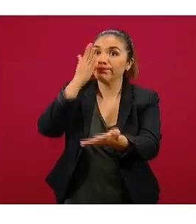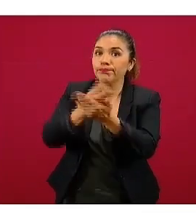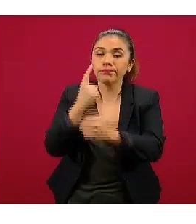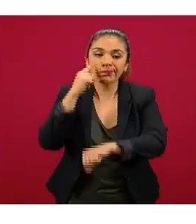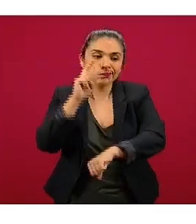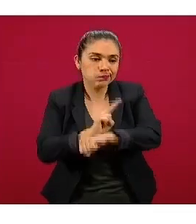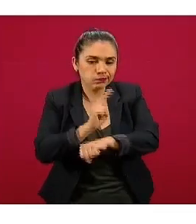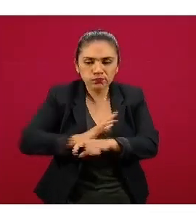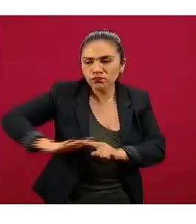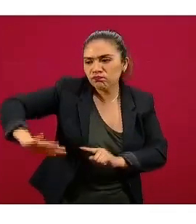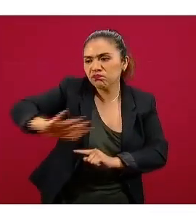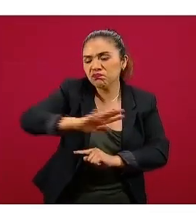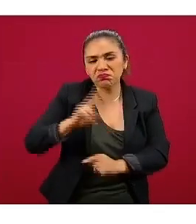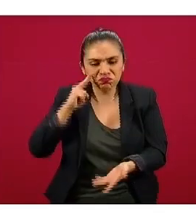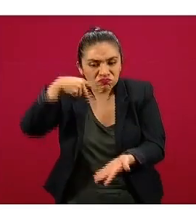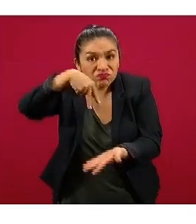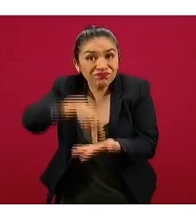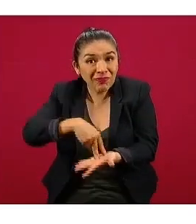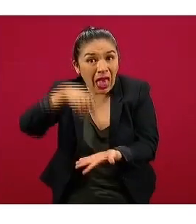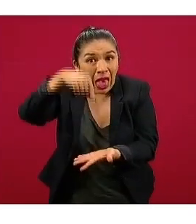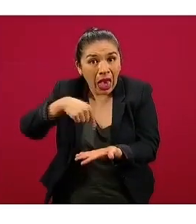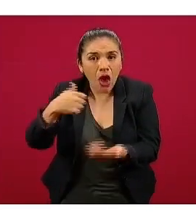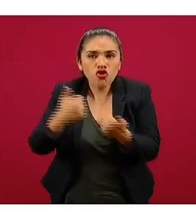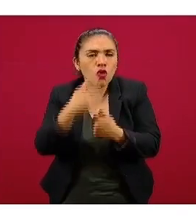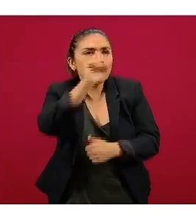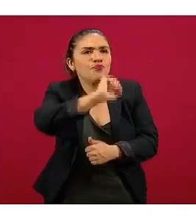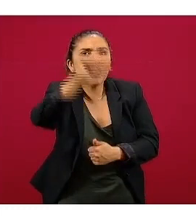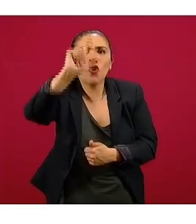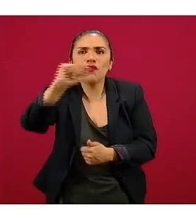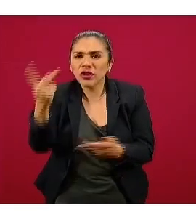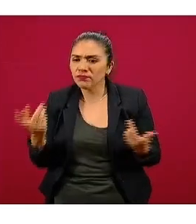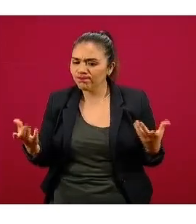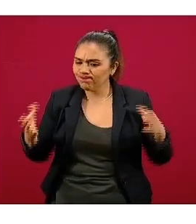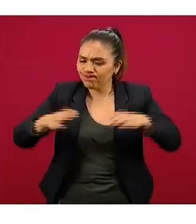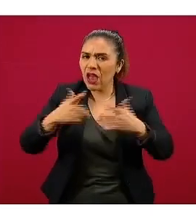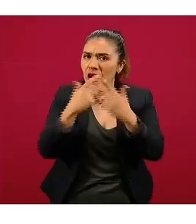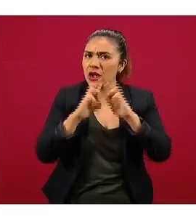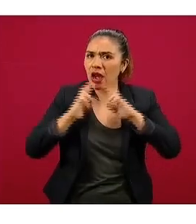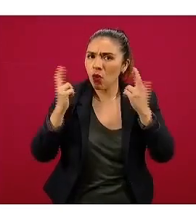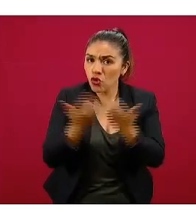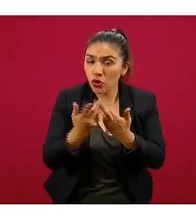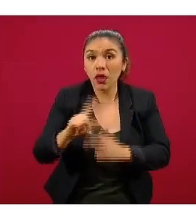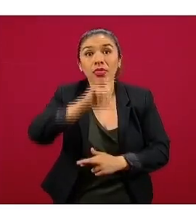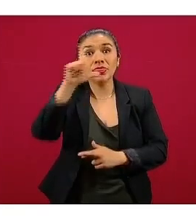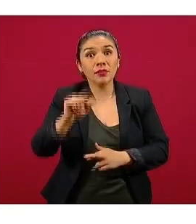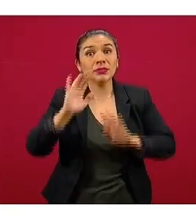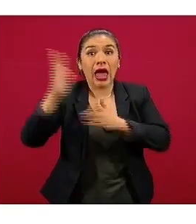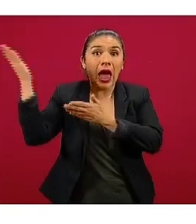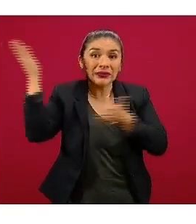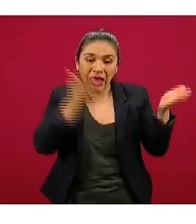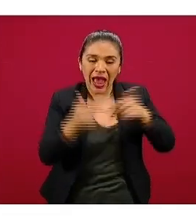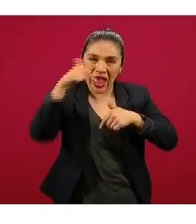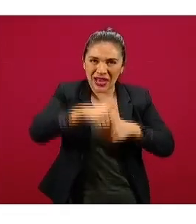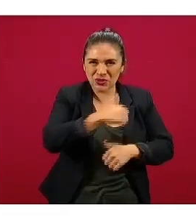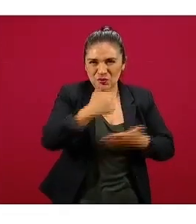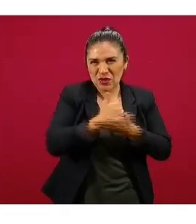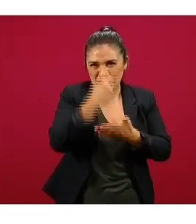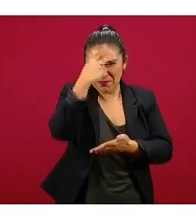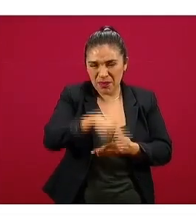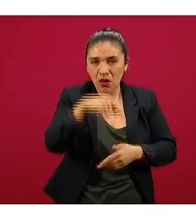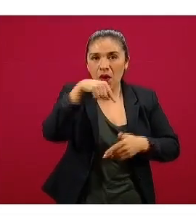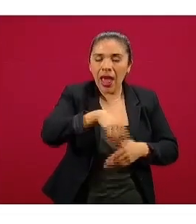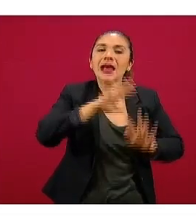revisión de capacidades con los profesionales en los principales hospitales del estado y luego cuando regresan aquí a Ciudad de México,